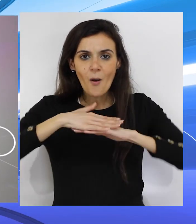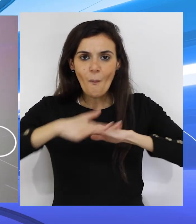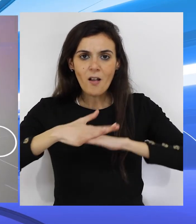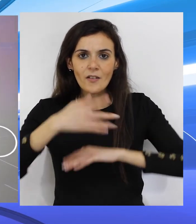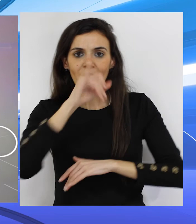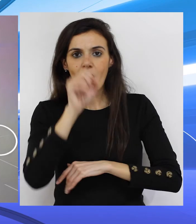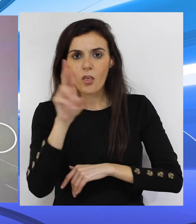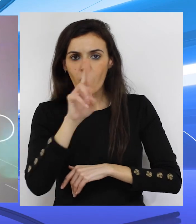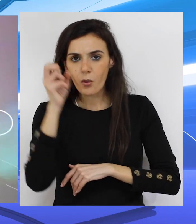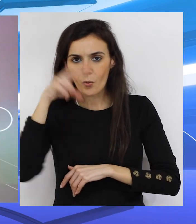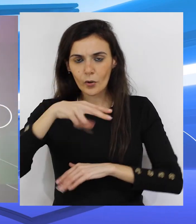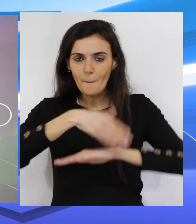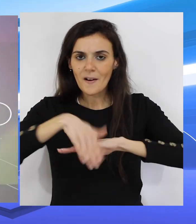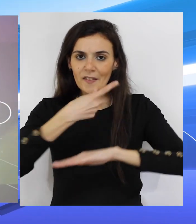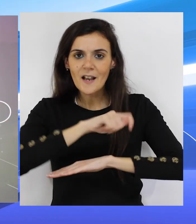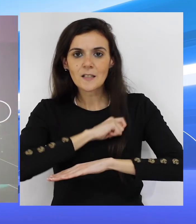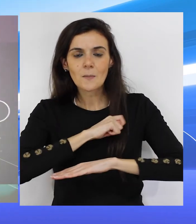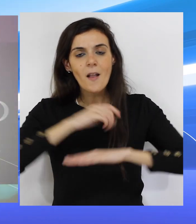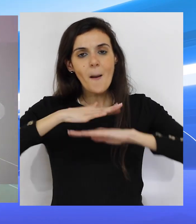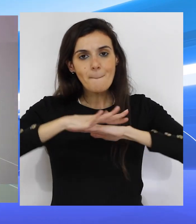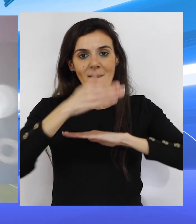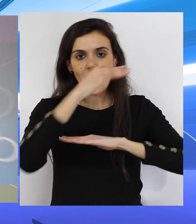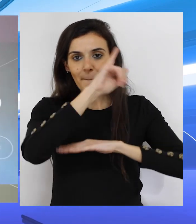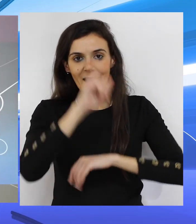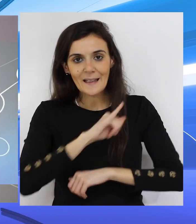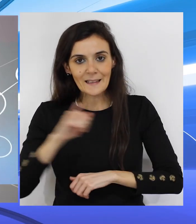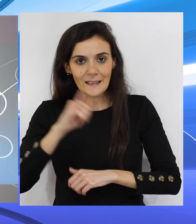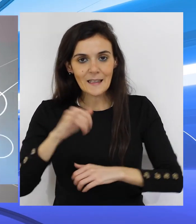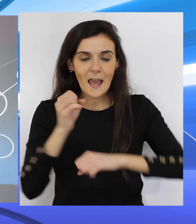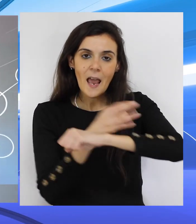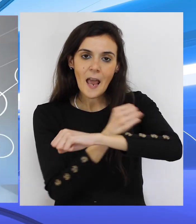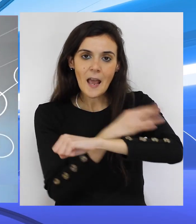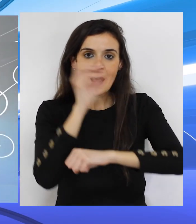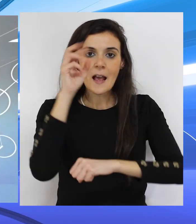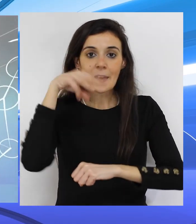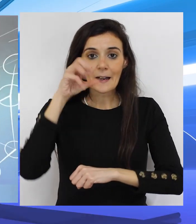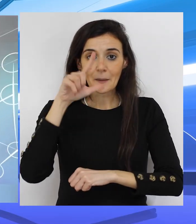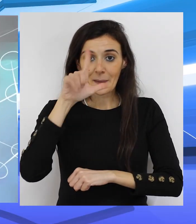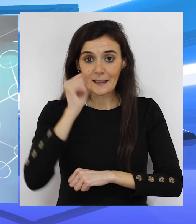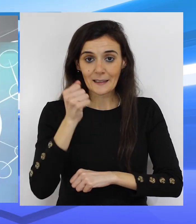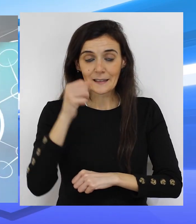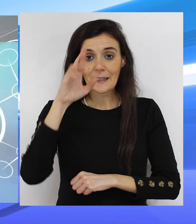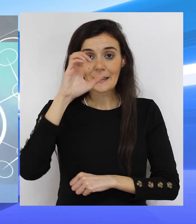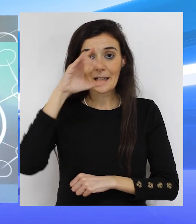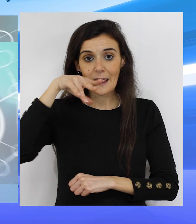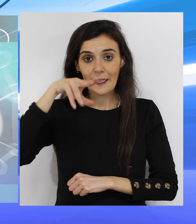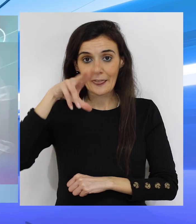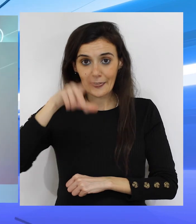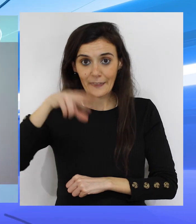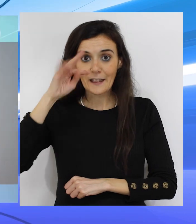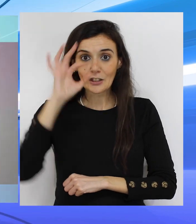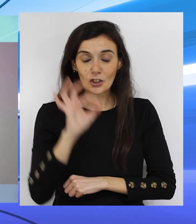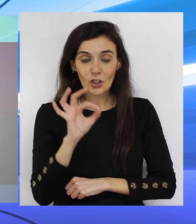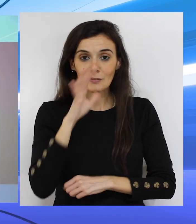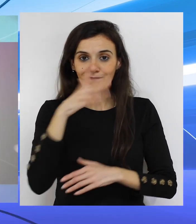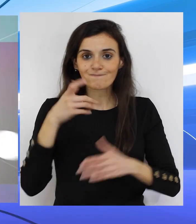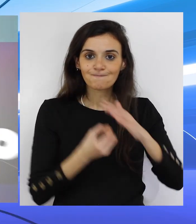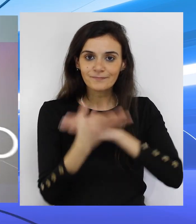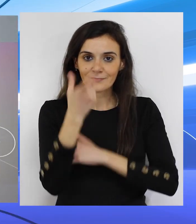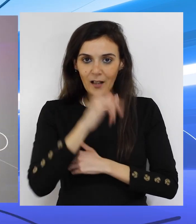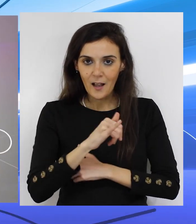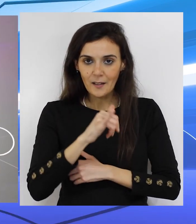Marina Española, Zurrón, Barriada España, Playa Benítez, Estación de Ferrocarril, Carmelita y Recinto, hay un brote en cada uno.